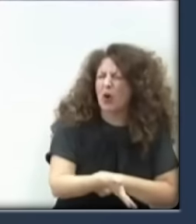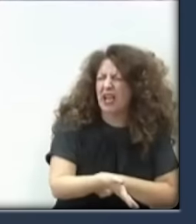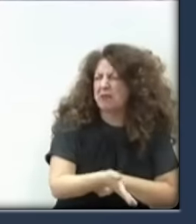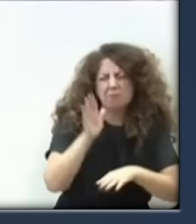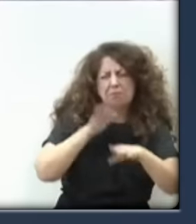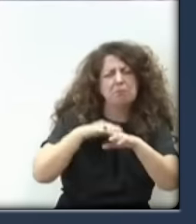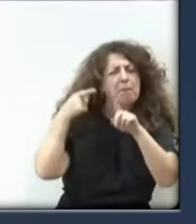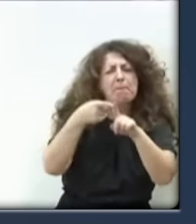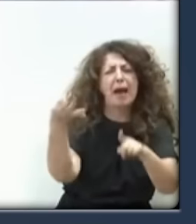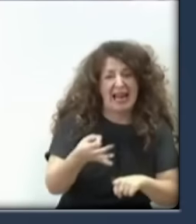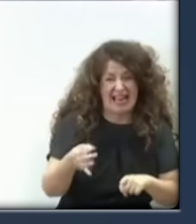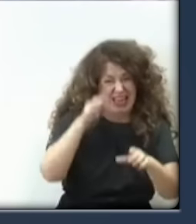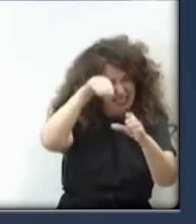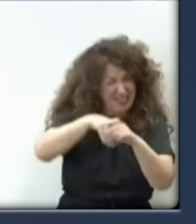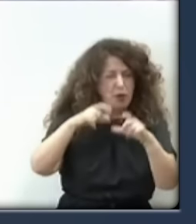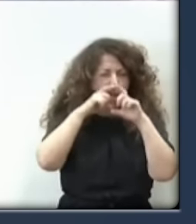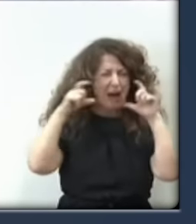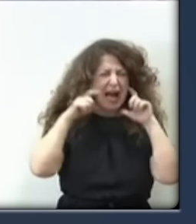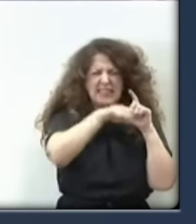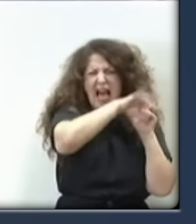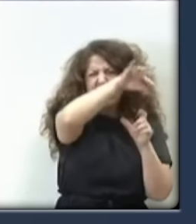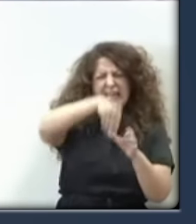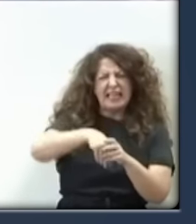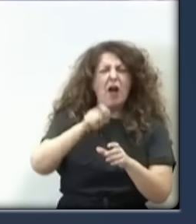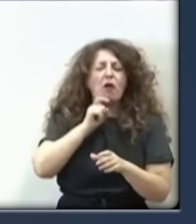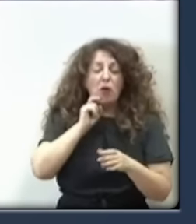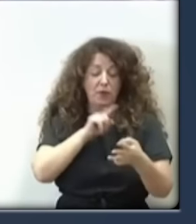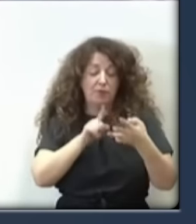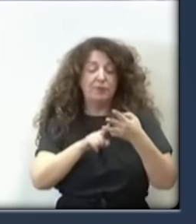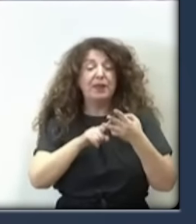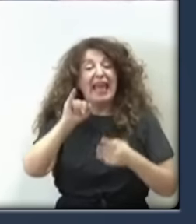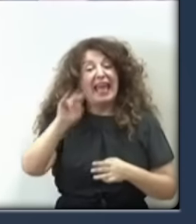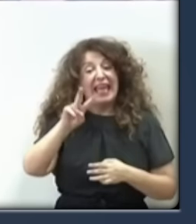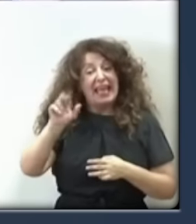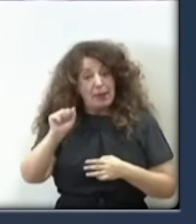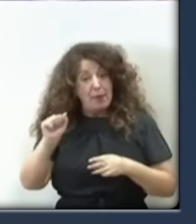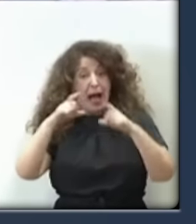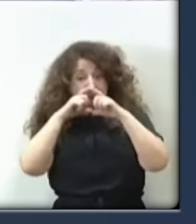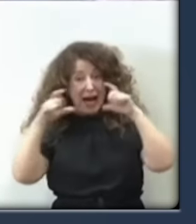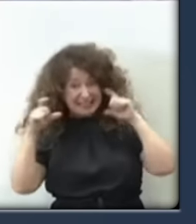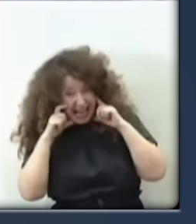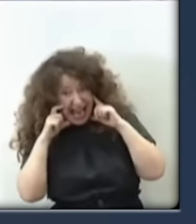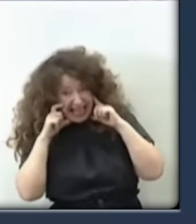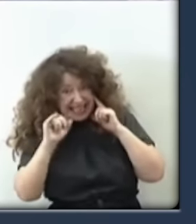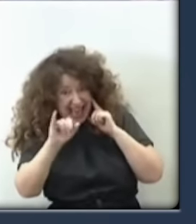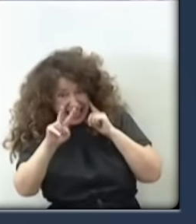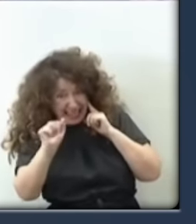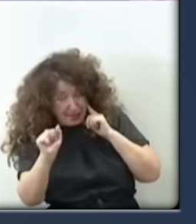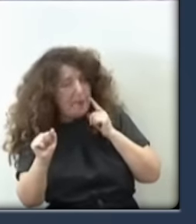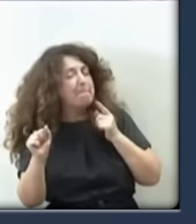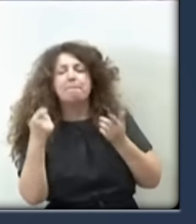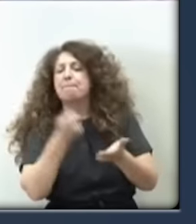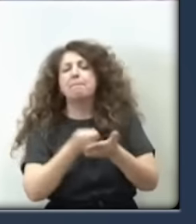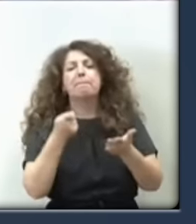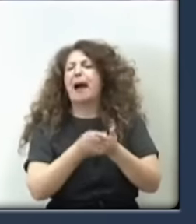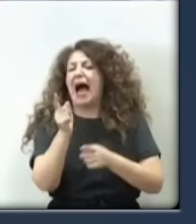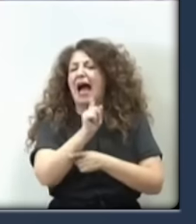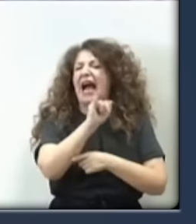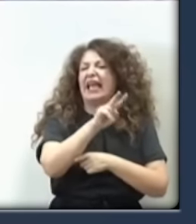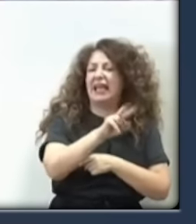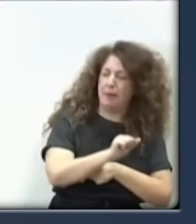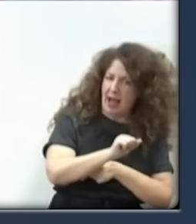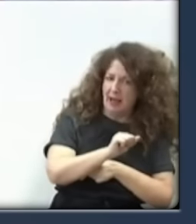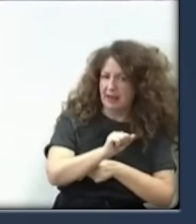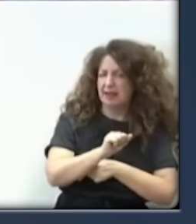mascarillas. Y última pregunta. ¿Ha recuperado usted el IVA de las mascarillas? Las mascarillas estaban exentas del pago de IVA y de los aranceles.